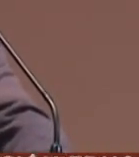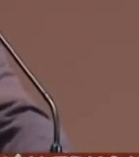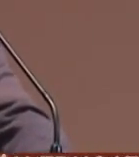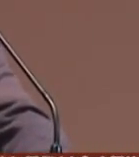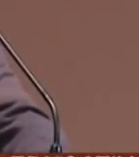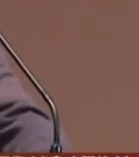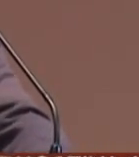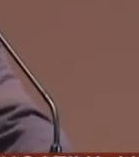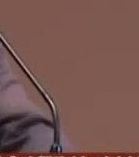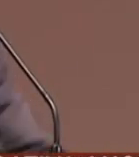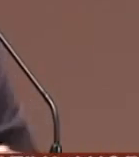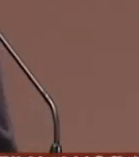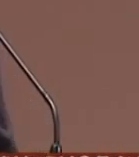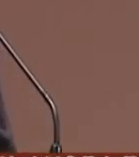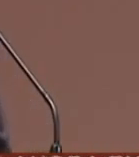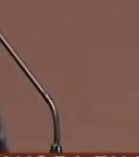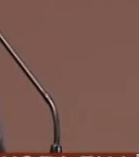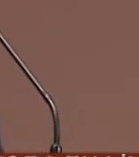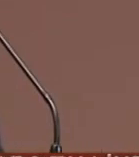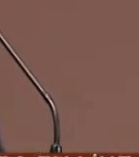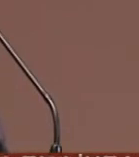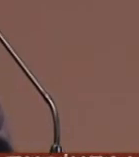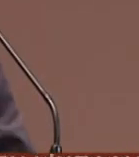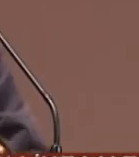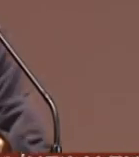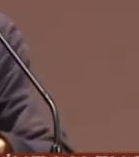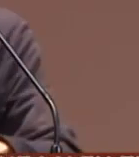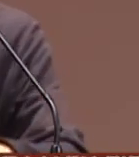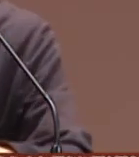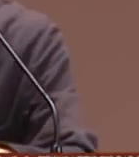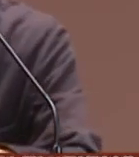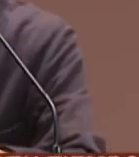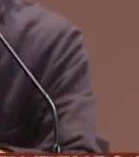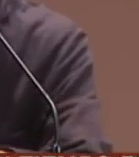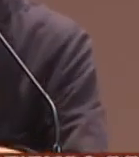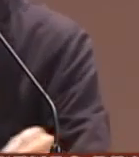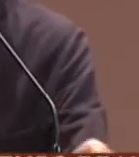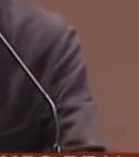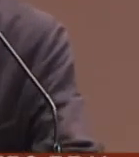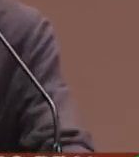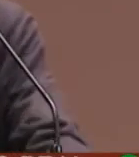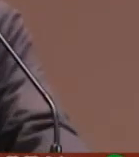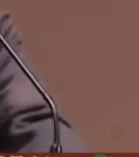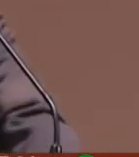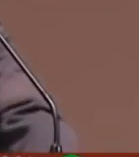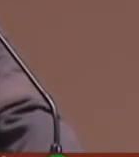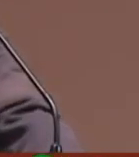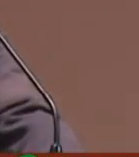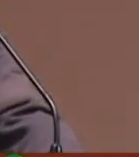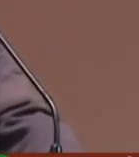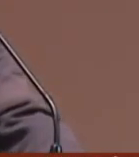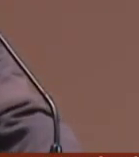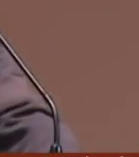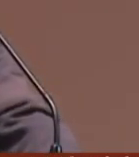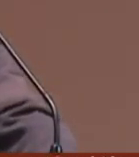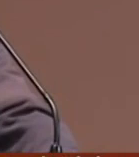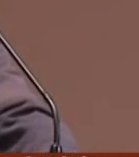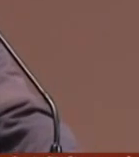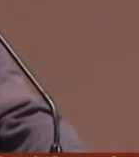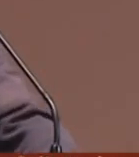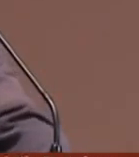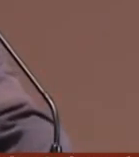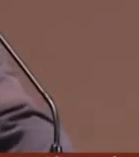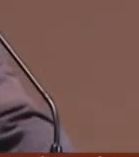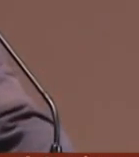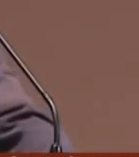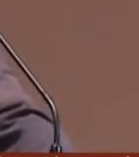en venirse aquí a esa tierra en la que España proyectó su destino su razón de ser el solar